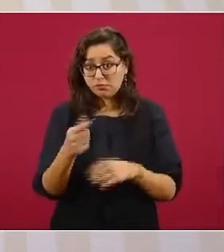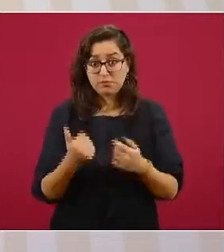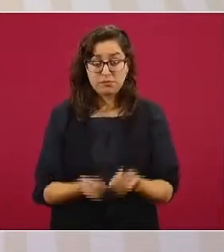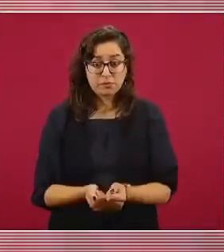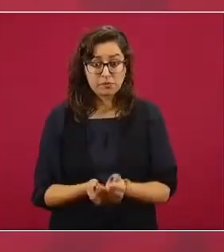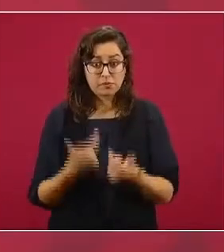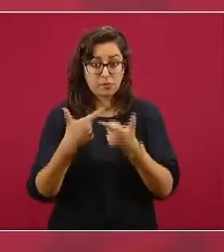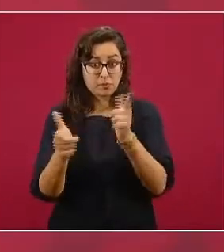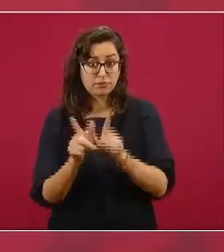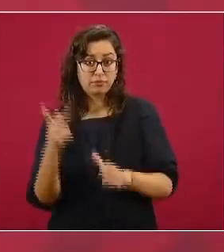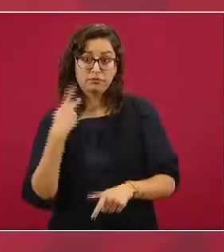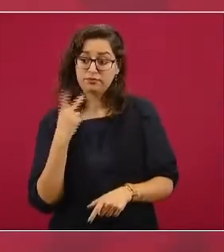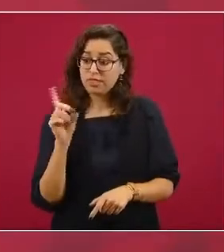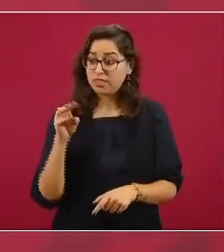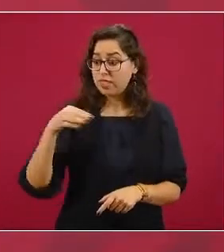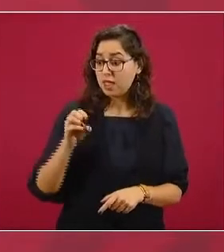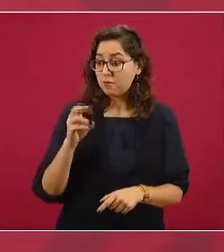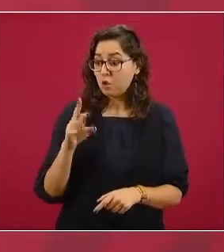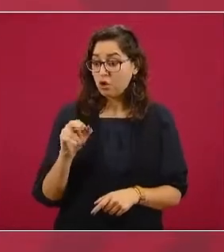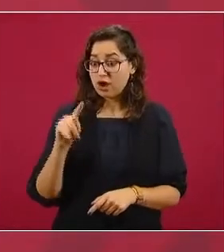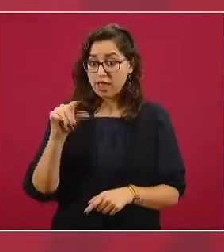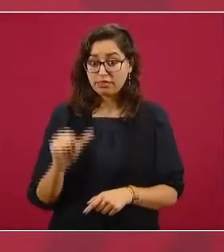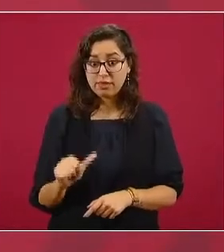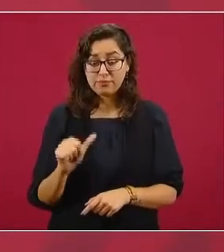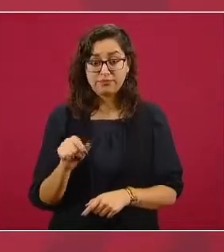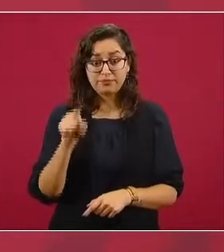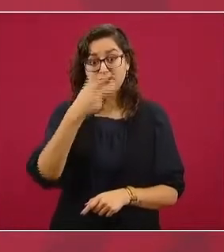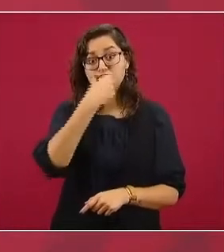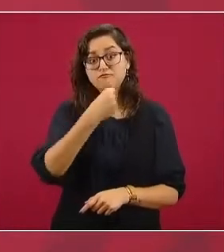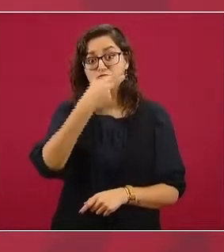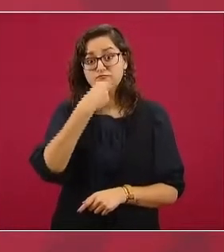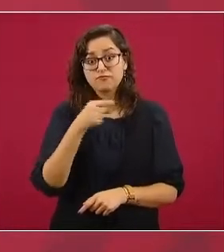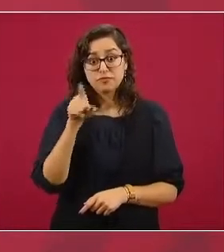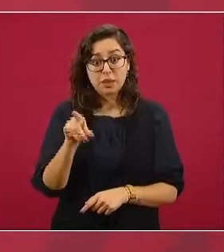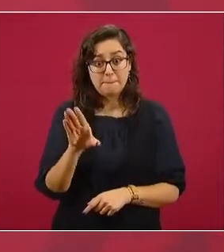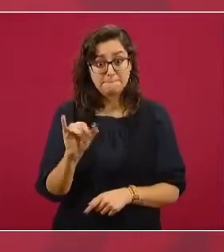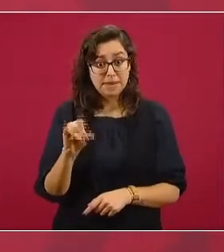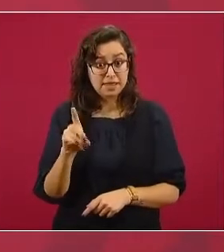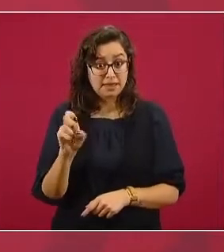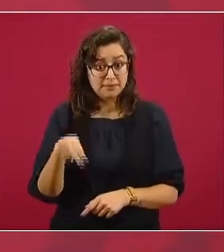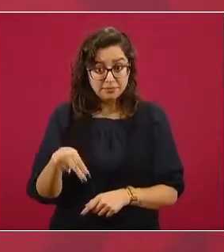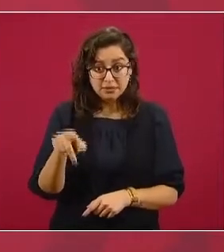Demócrata. El señor Biden.